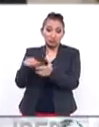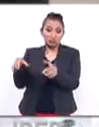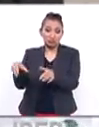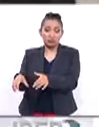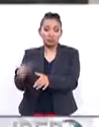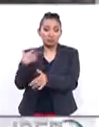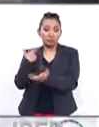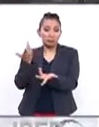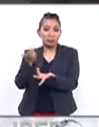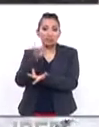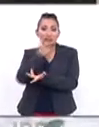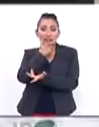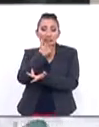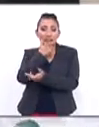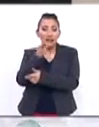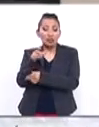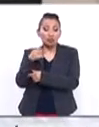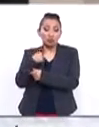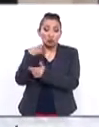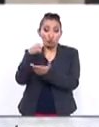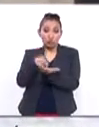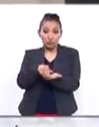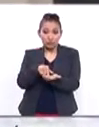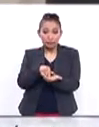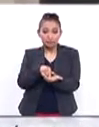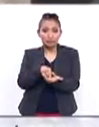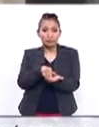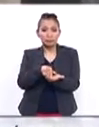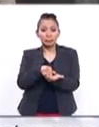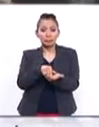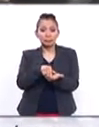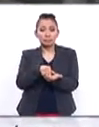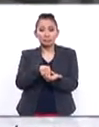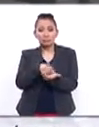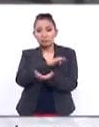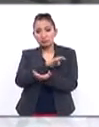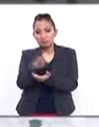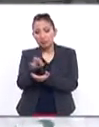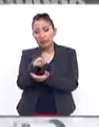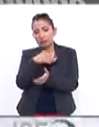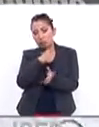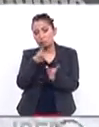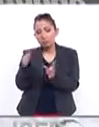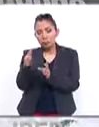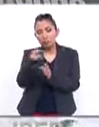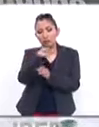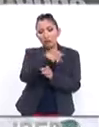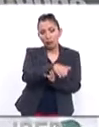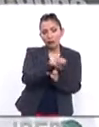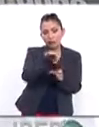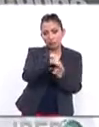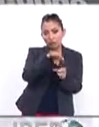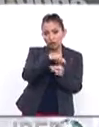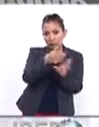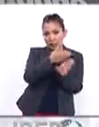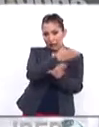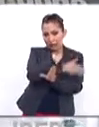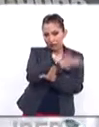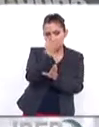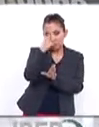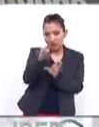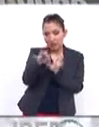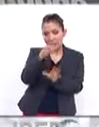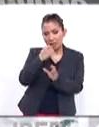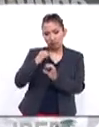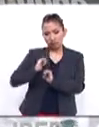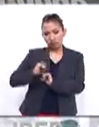de la política británica. Es decir, yo creo que podría irse por dos lados. Una, las elecciones, como decía, adelantadas,